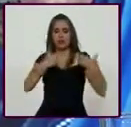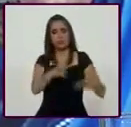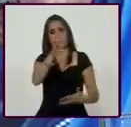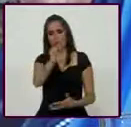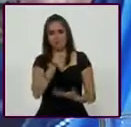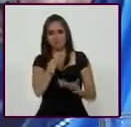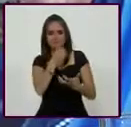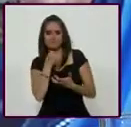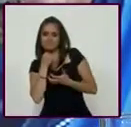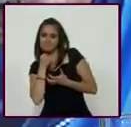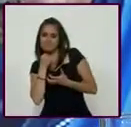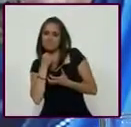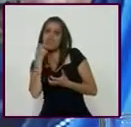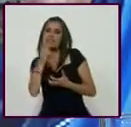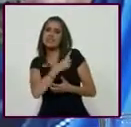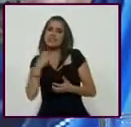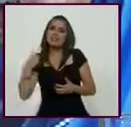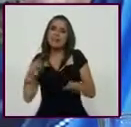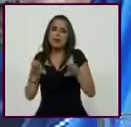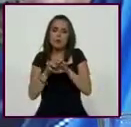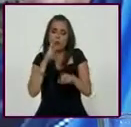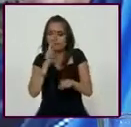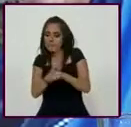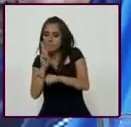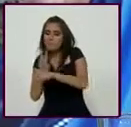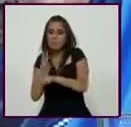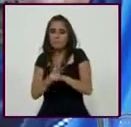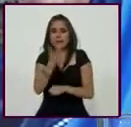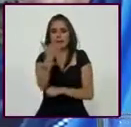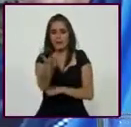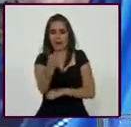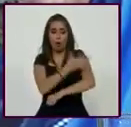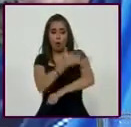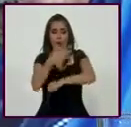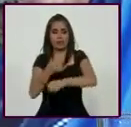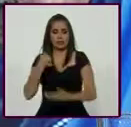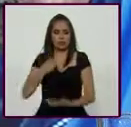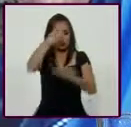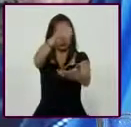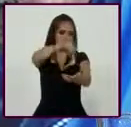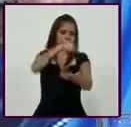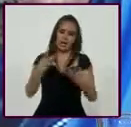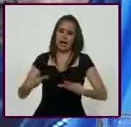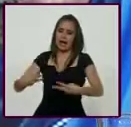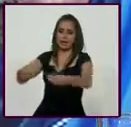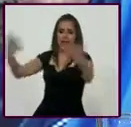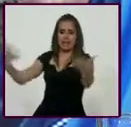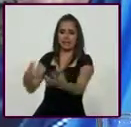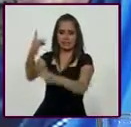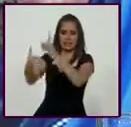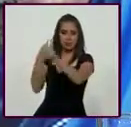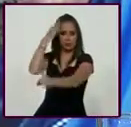que tiene que seguir existiendo mecanismos de fiscalización que transparenten estos recursos o aplicación y que estos sean medibles.